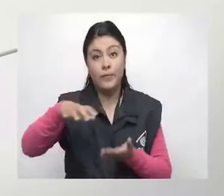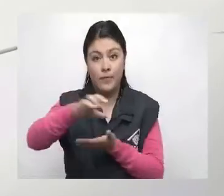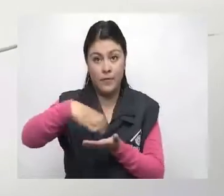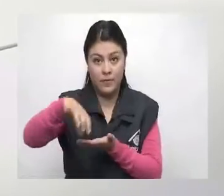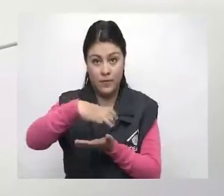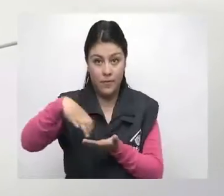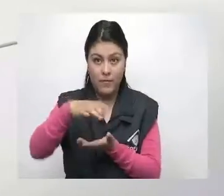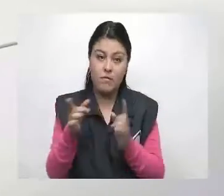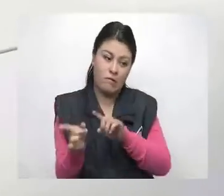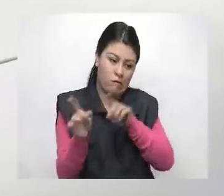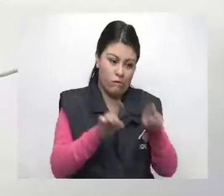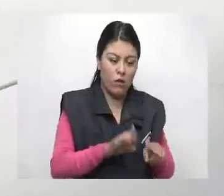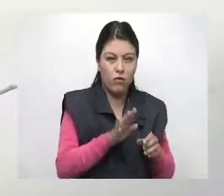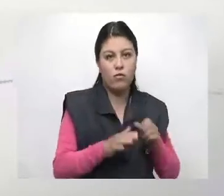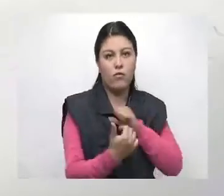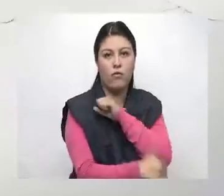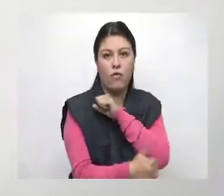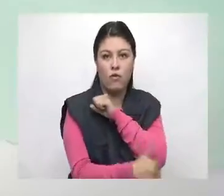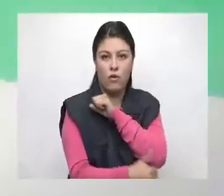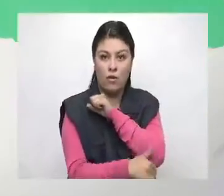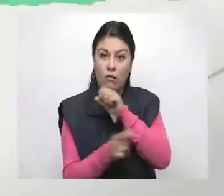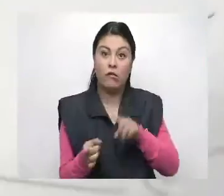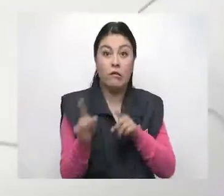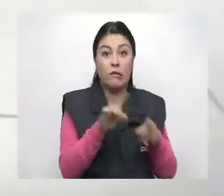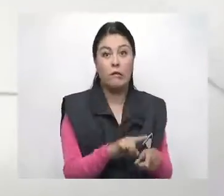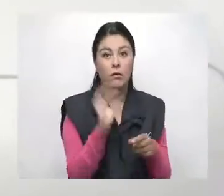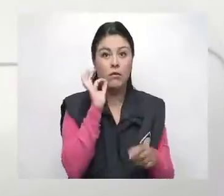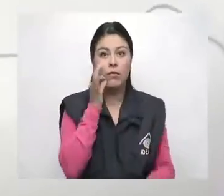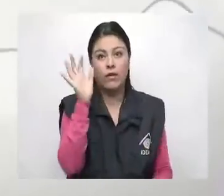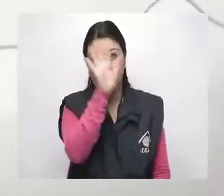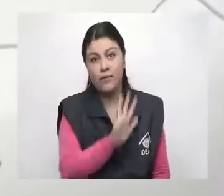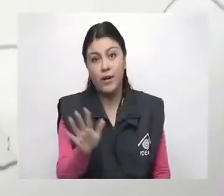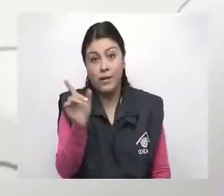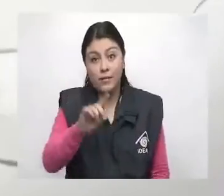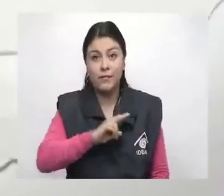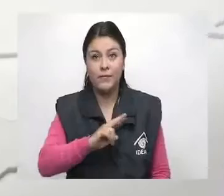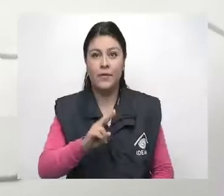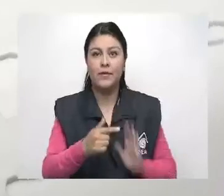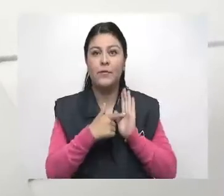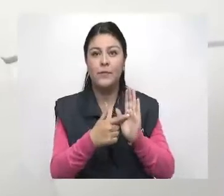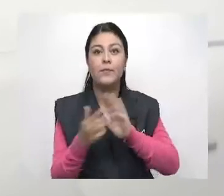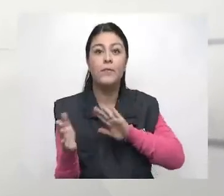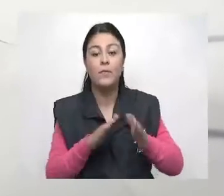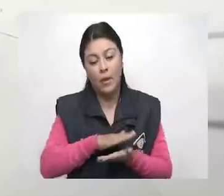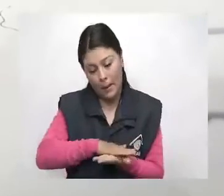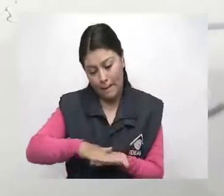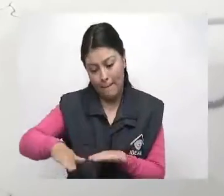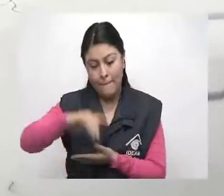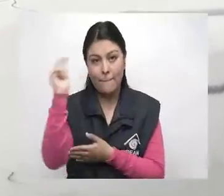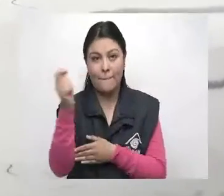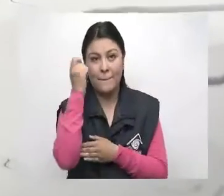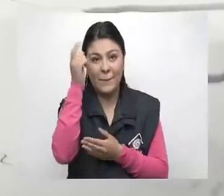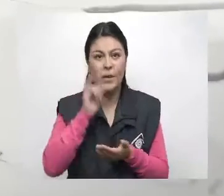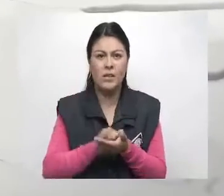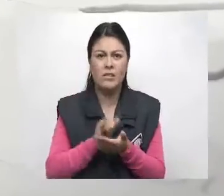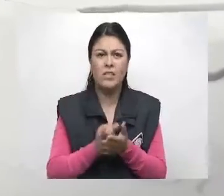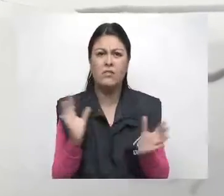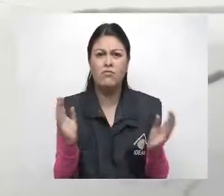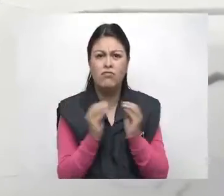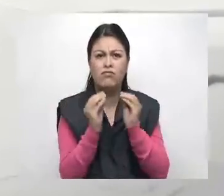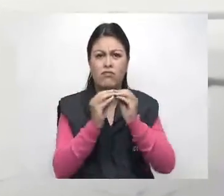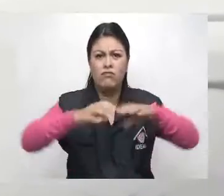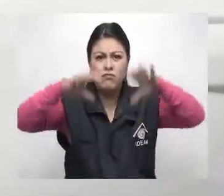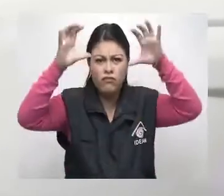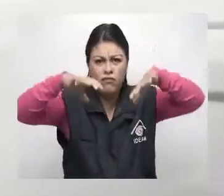cadena montañosa. En la tarde, cielo mayormente cubierto con precipitaciones en amplios sectores de Arauca, Casanare, Bichada y Norte,